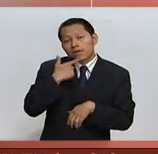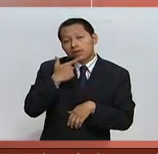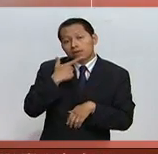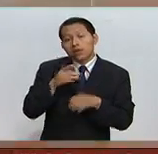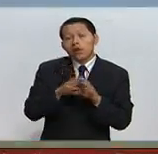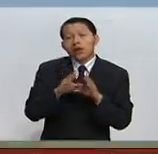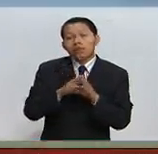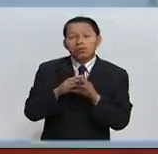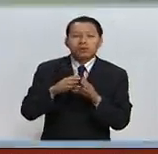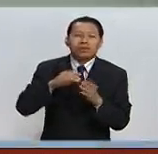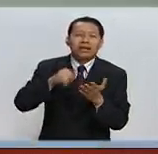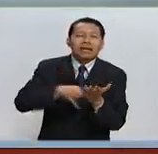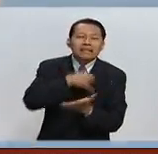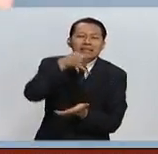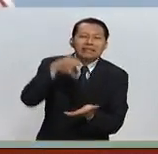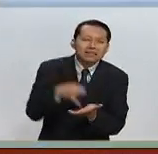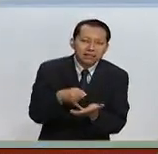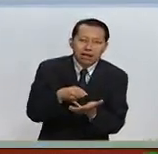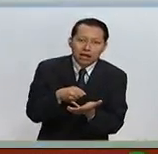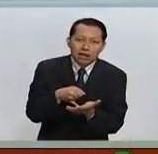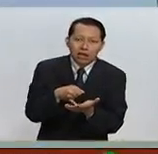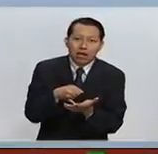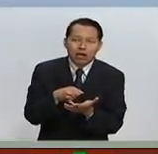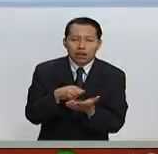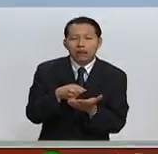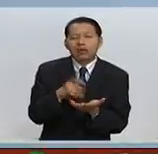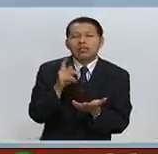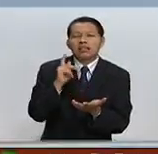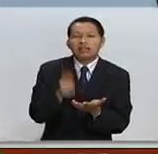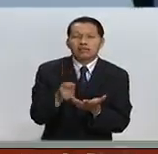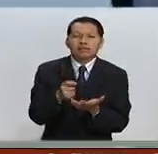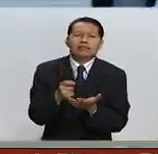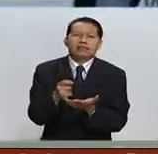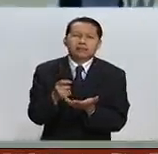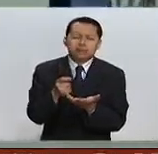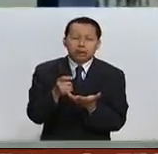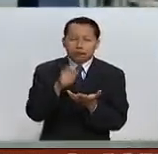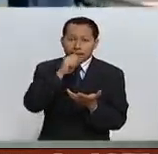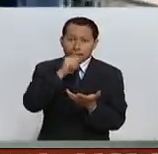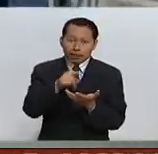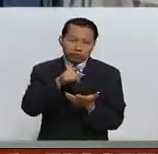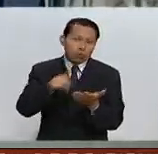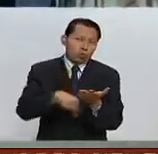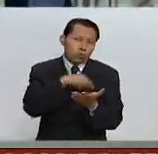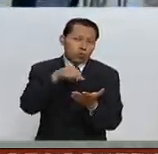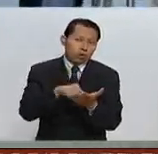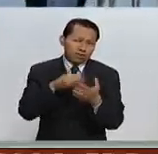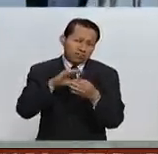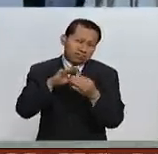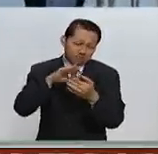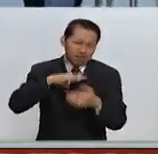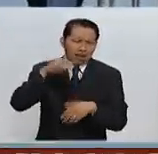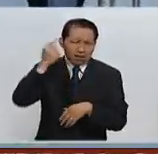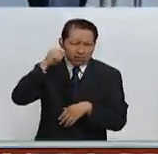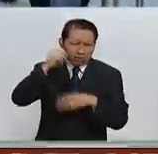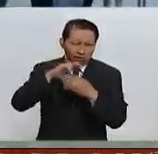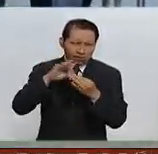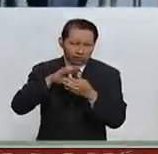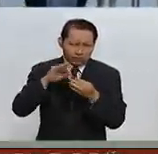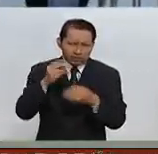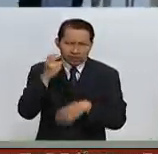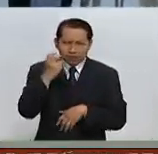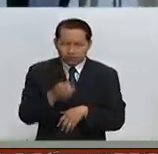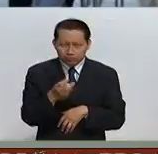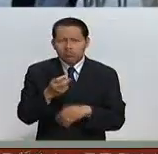están en una isla, y eso, lógicamente, nos guste o no, el determinismo geográfico, hay teorías que explican eso, ayuda